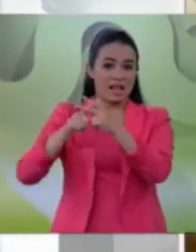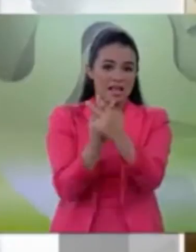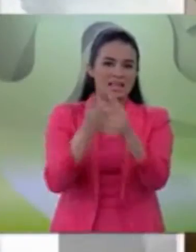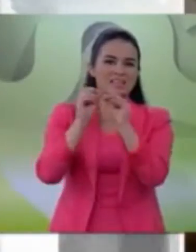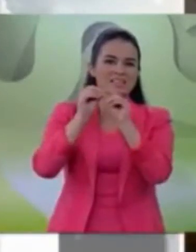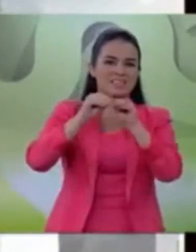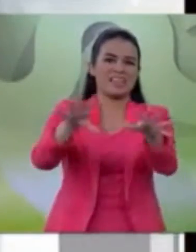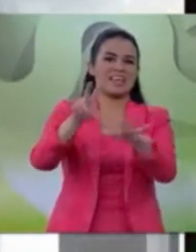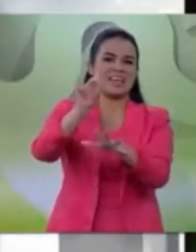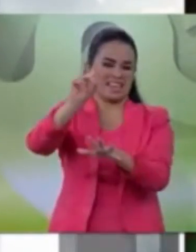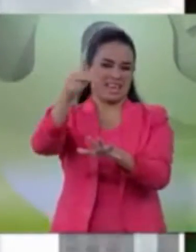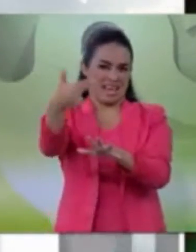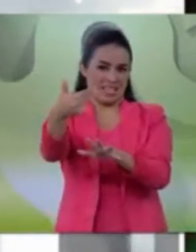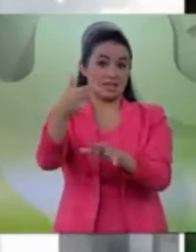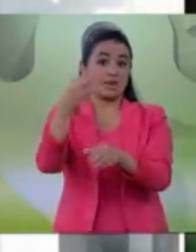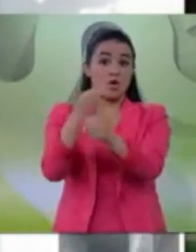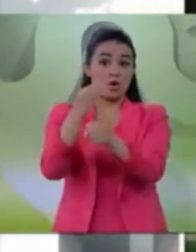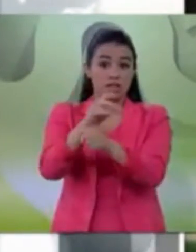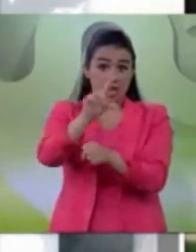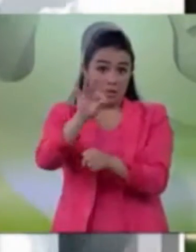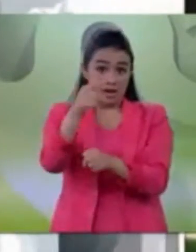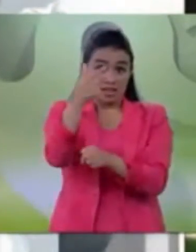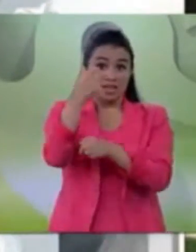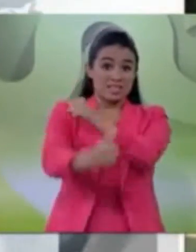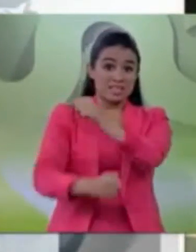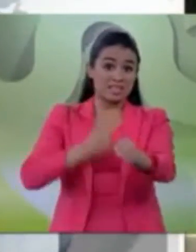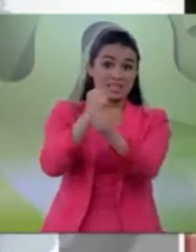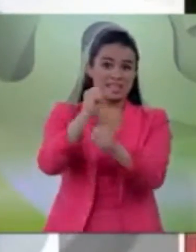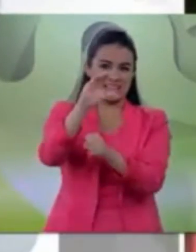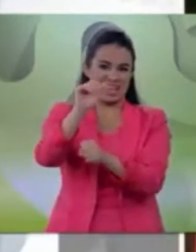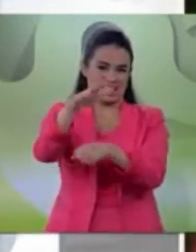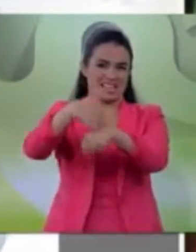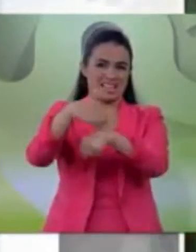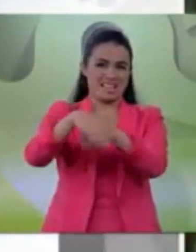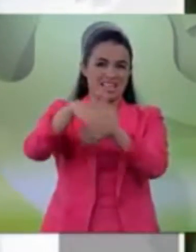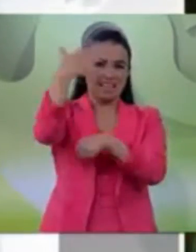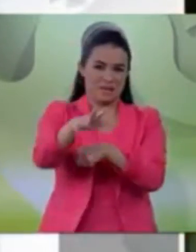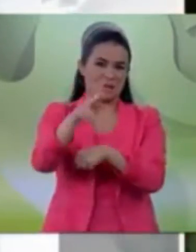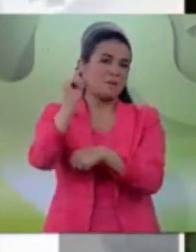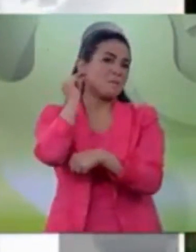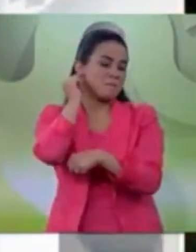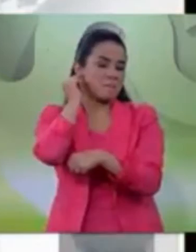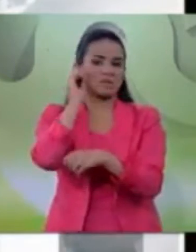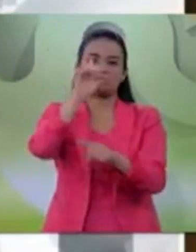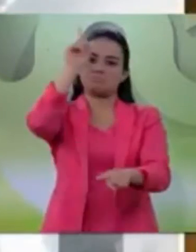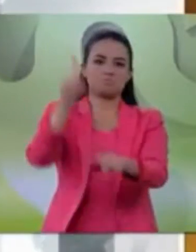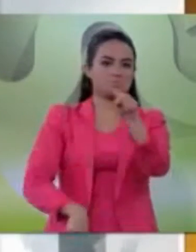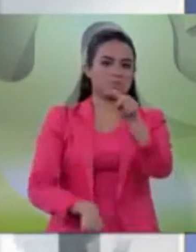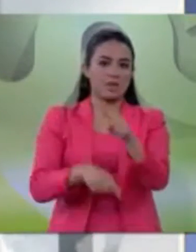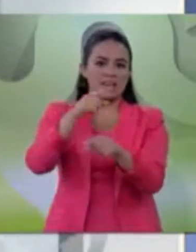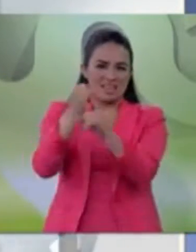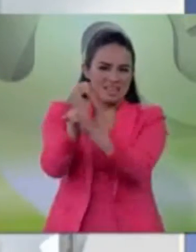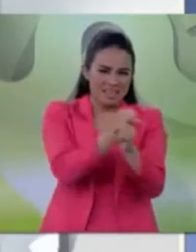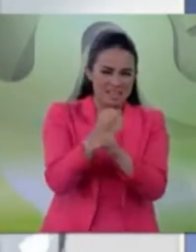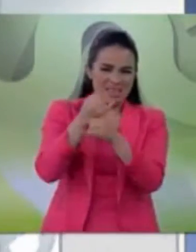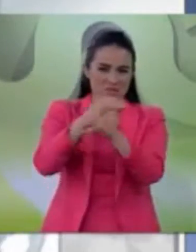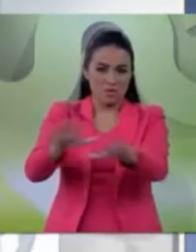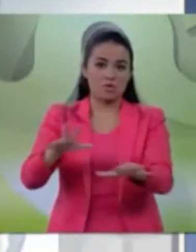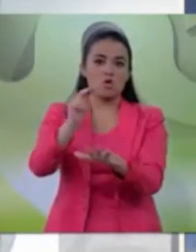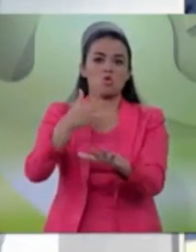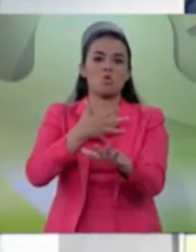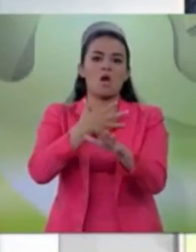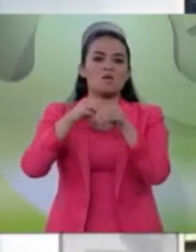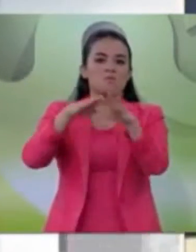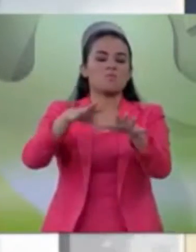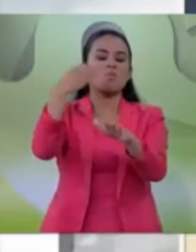transmisiones de manera digital. Por lo que después de 47 años el canal 10 en La Paz salió del aire. Según información extraoficial no se logró la